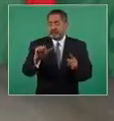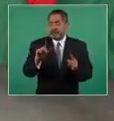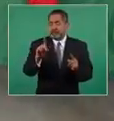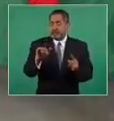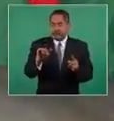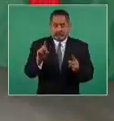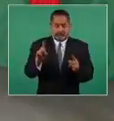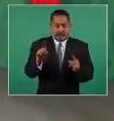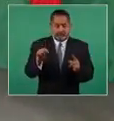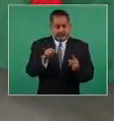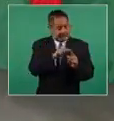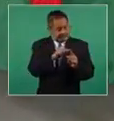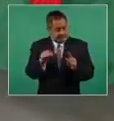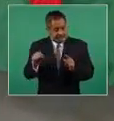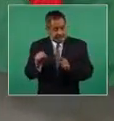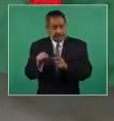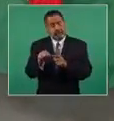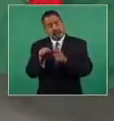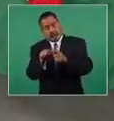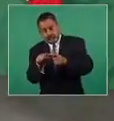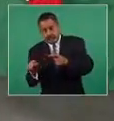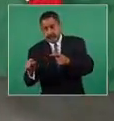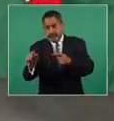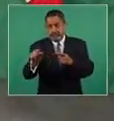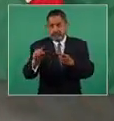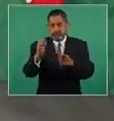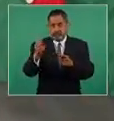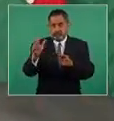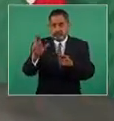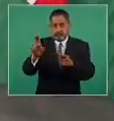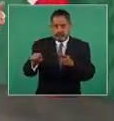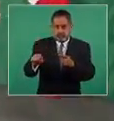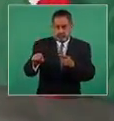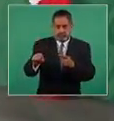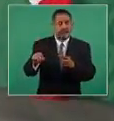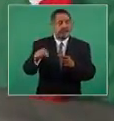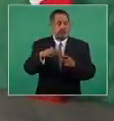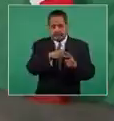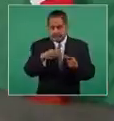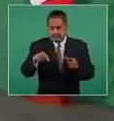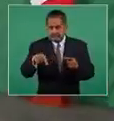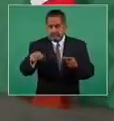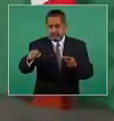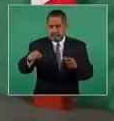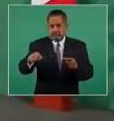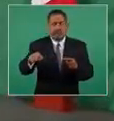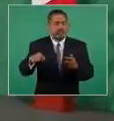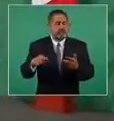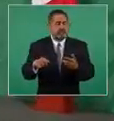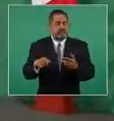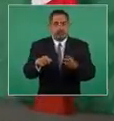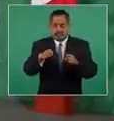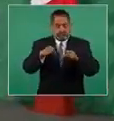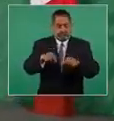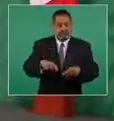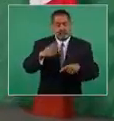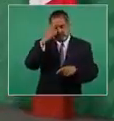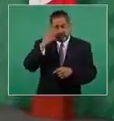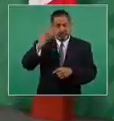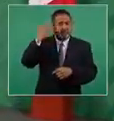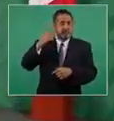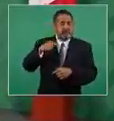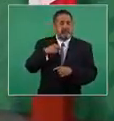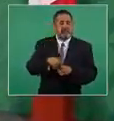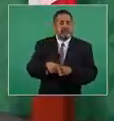Valladolid a Cancún va en el derecho de vía de la